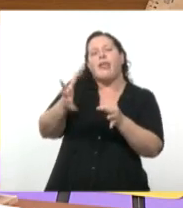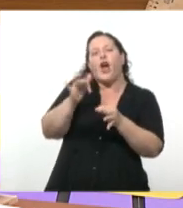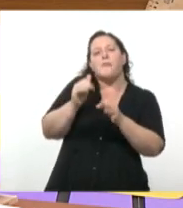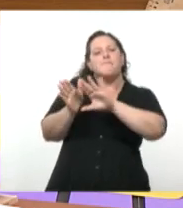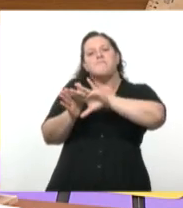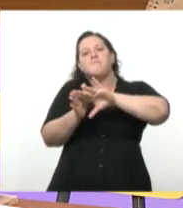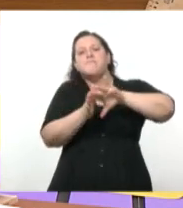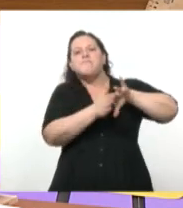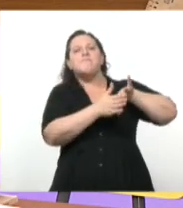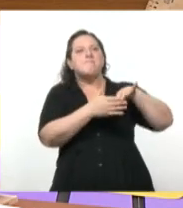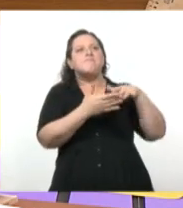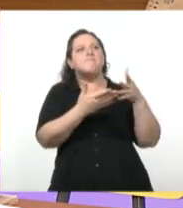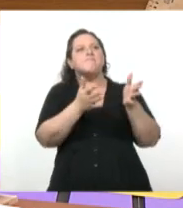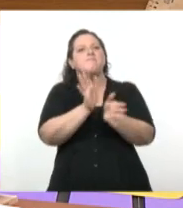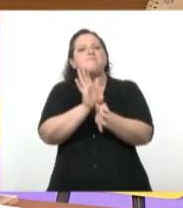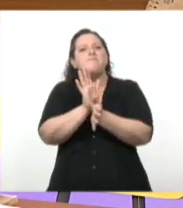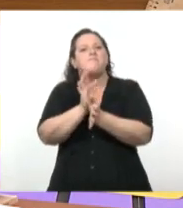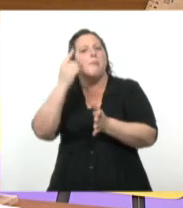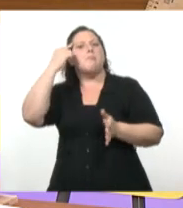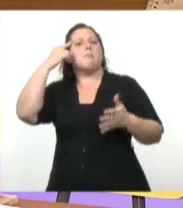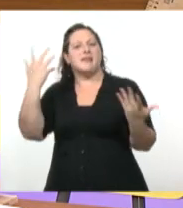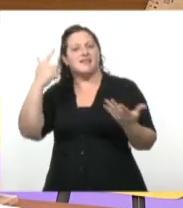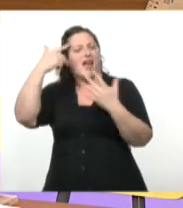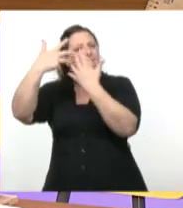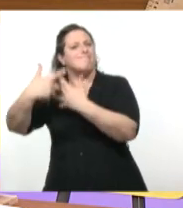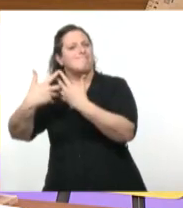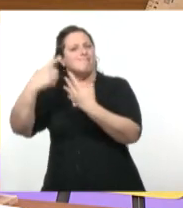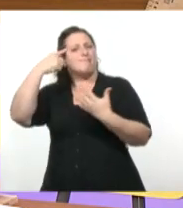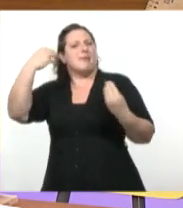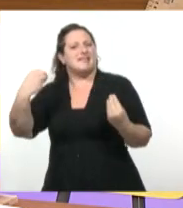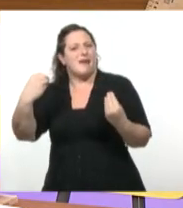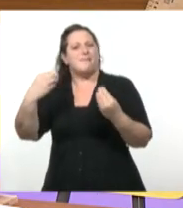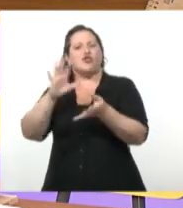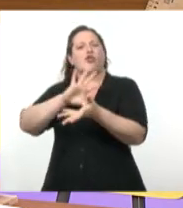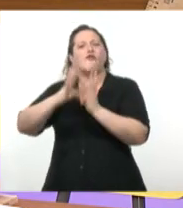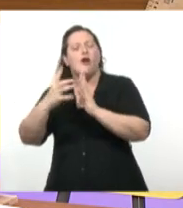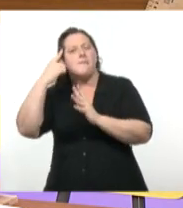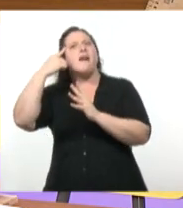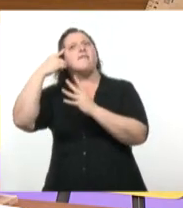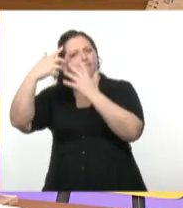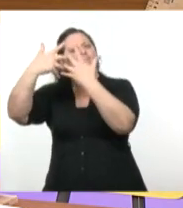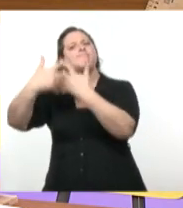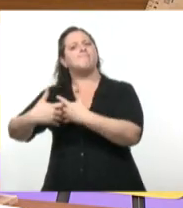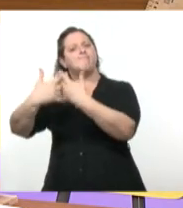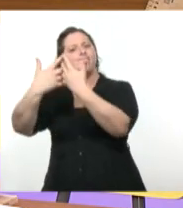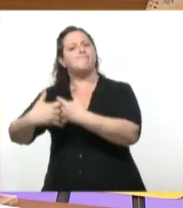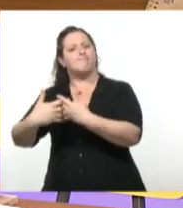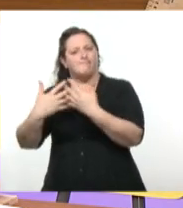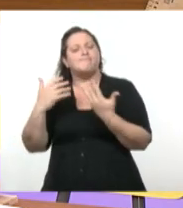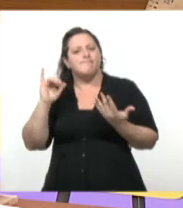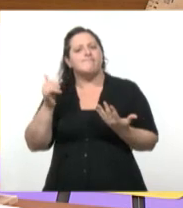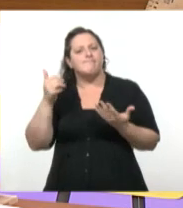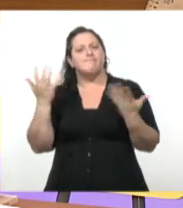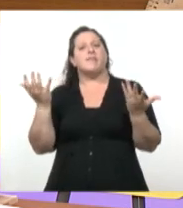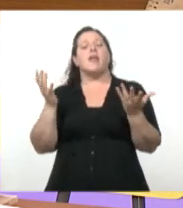común. Y eso significa pensar, pensar, pensamiento crítico, es correrse de ese lugar desde